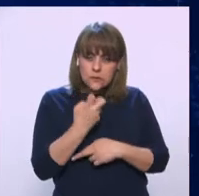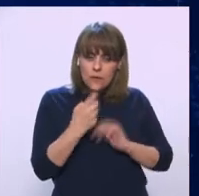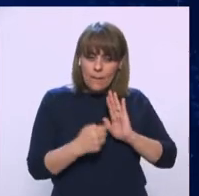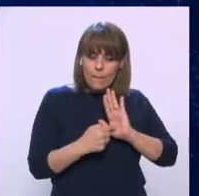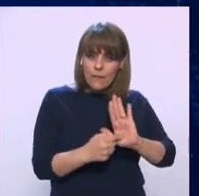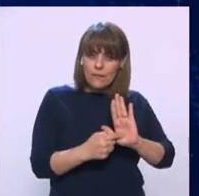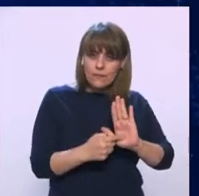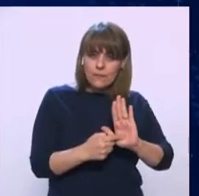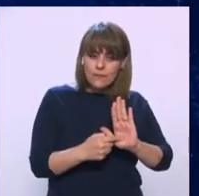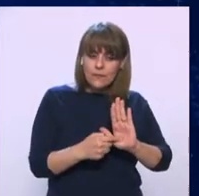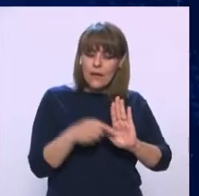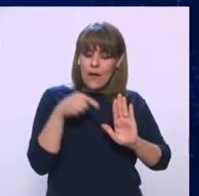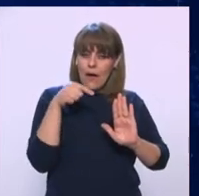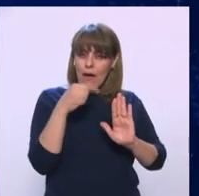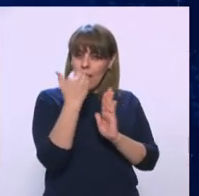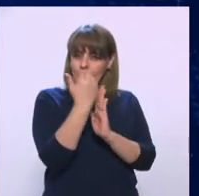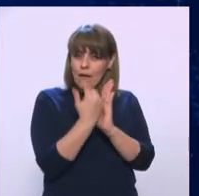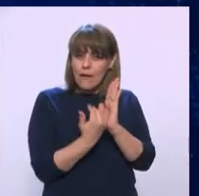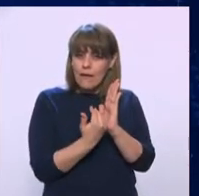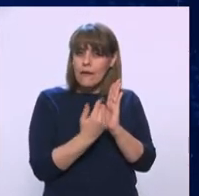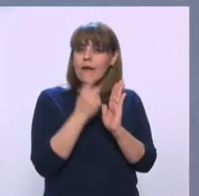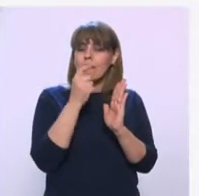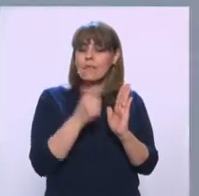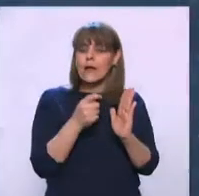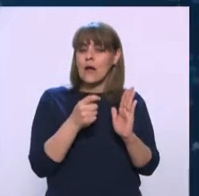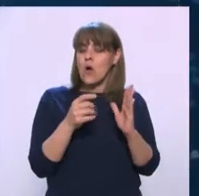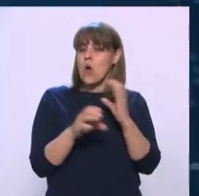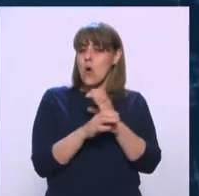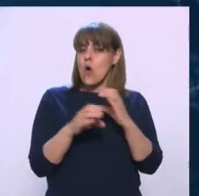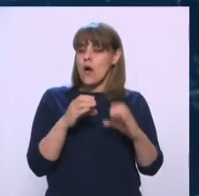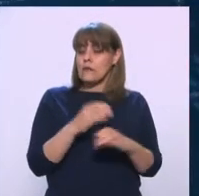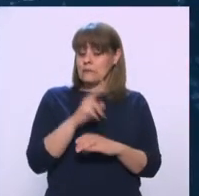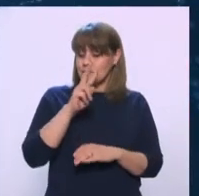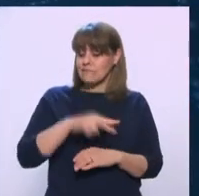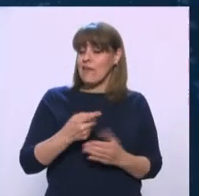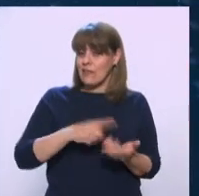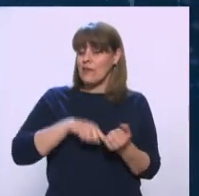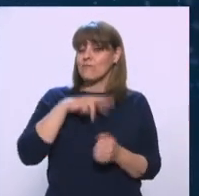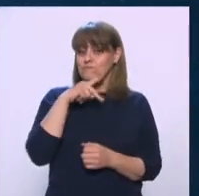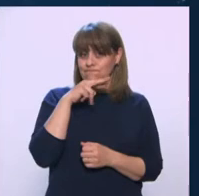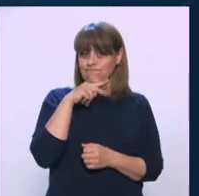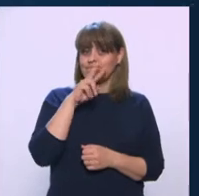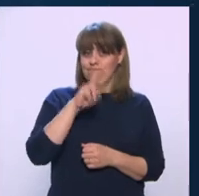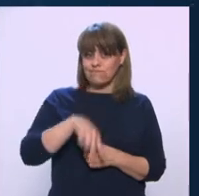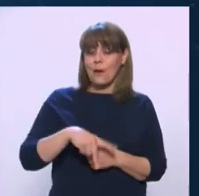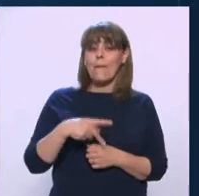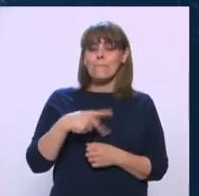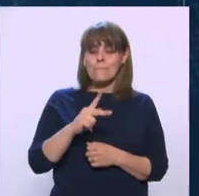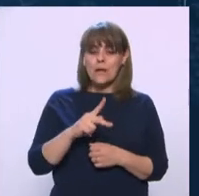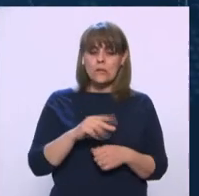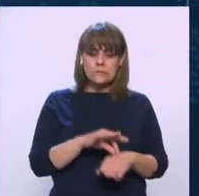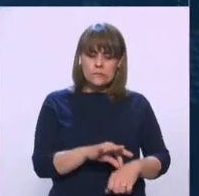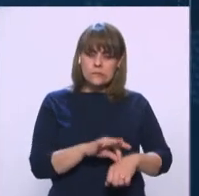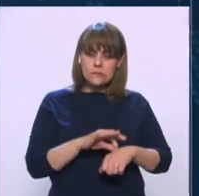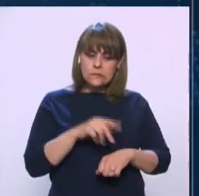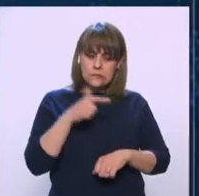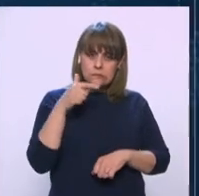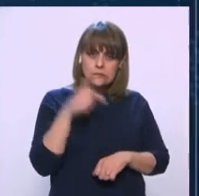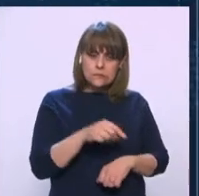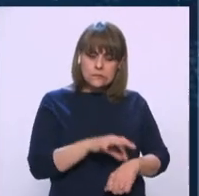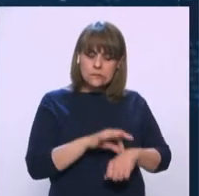presentaron, hechos que, bueno, que resultan en cierto modo preocupantes, pero que muestran la realidad de la